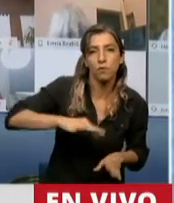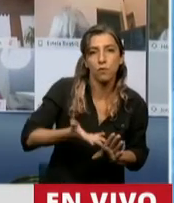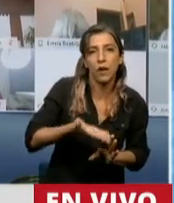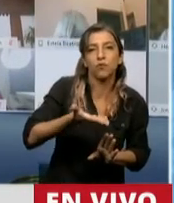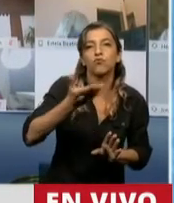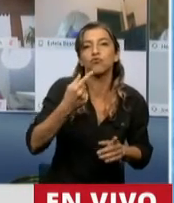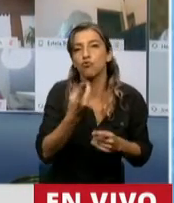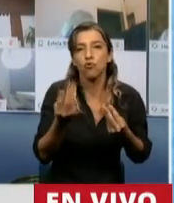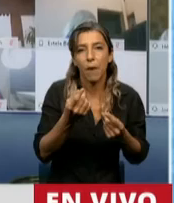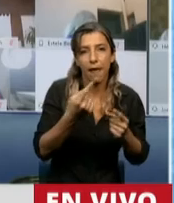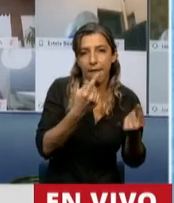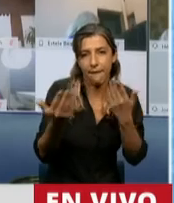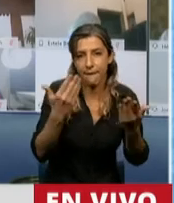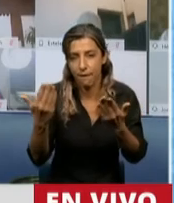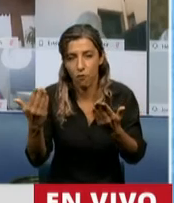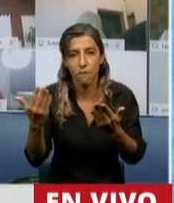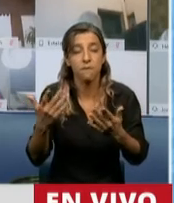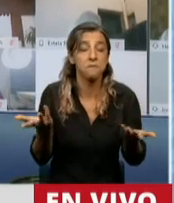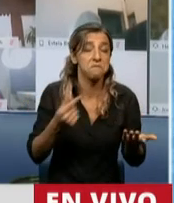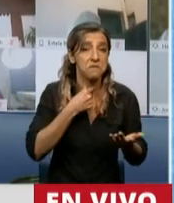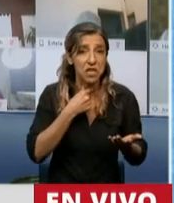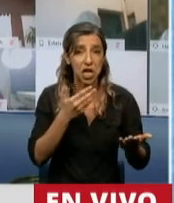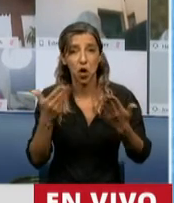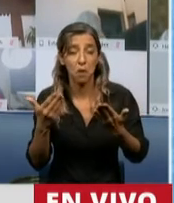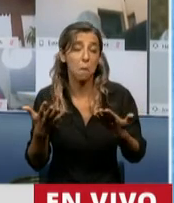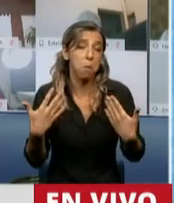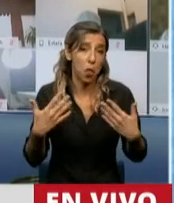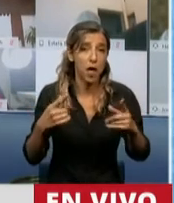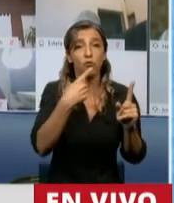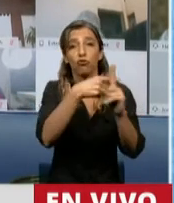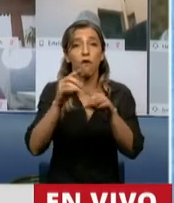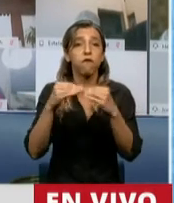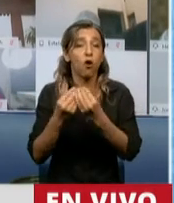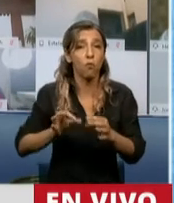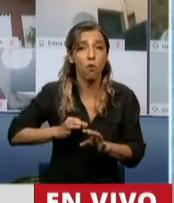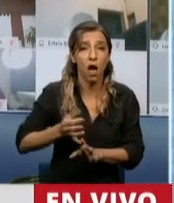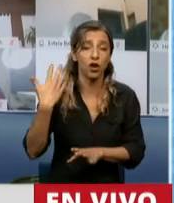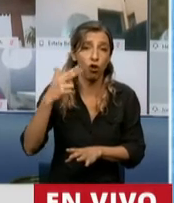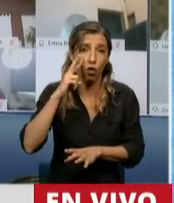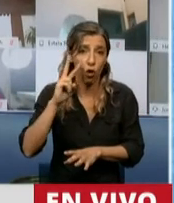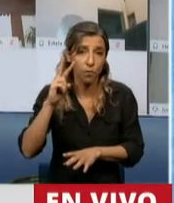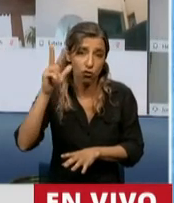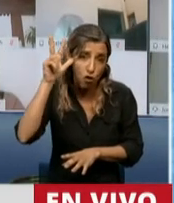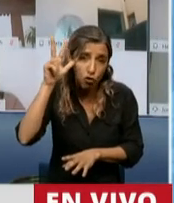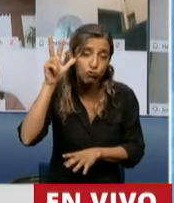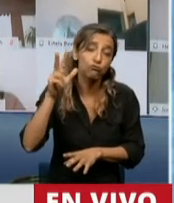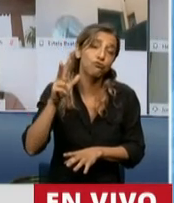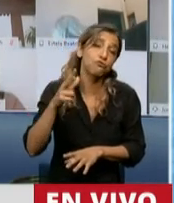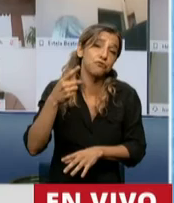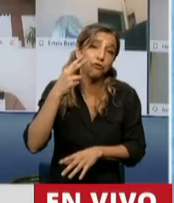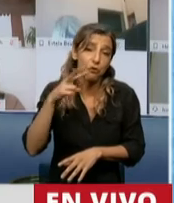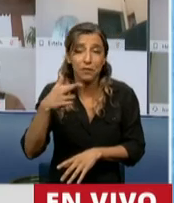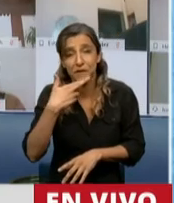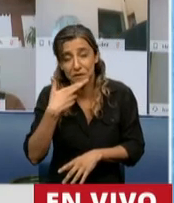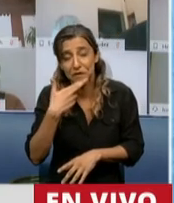vamos a compararlas, si quieren, con la fórmula del 2008, si quieren, con la fórmula del 2017, pero vamos a compararlas